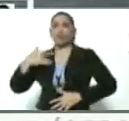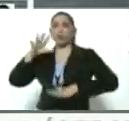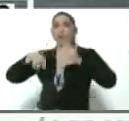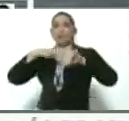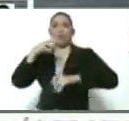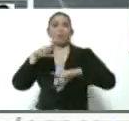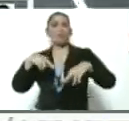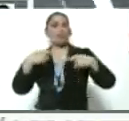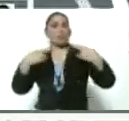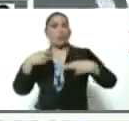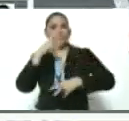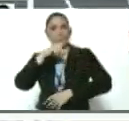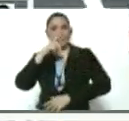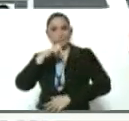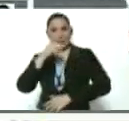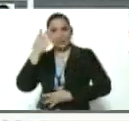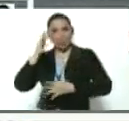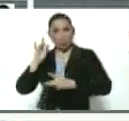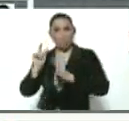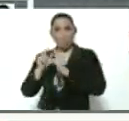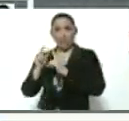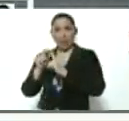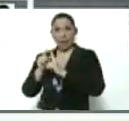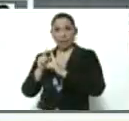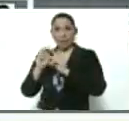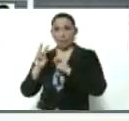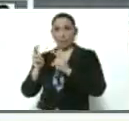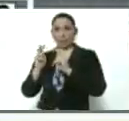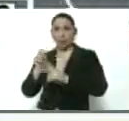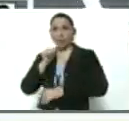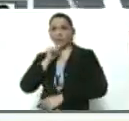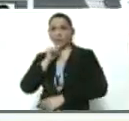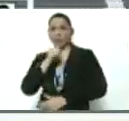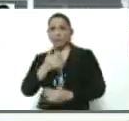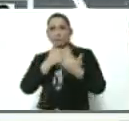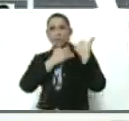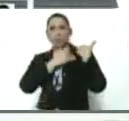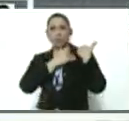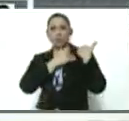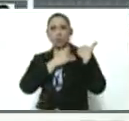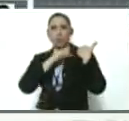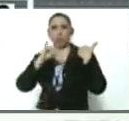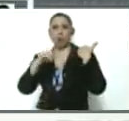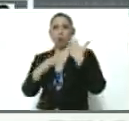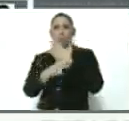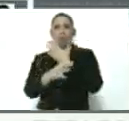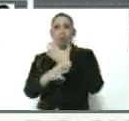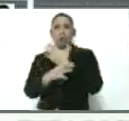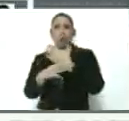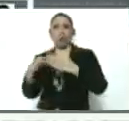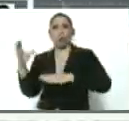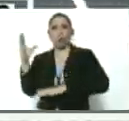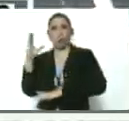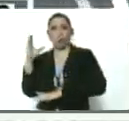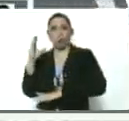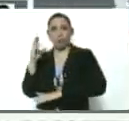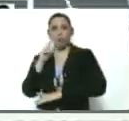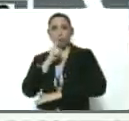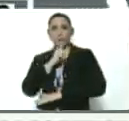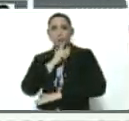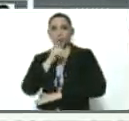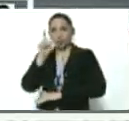restaurantes y en prostitutas, según las palabras textuales, de quien fungía como representante de Juan Guaidó en Colombia, el señor Humberto